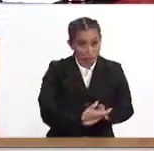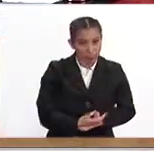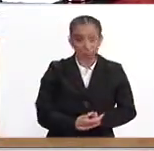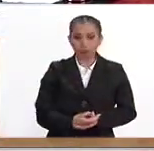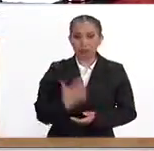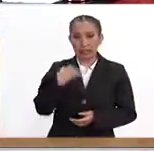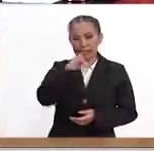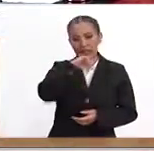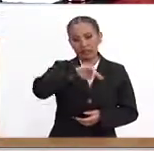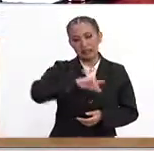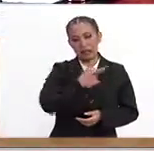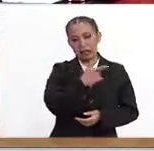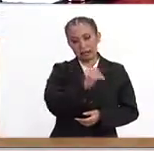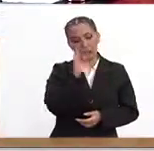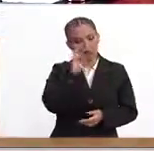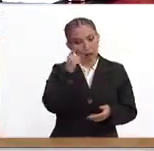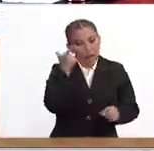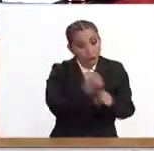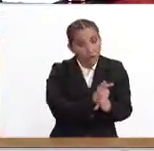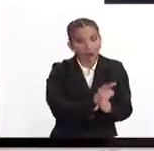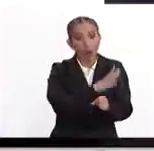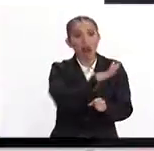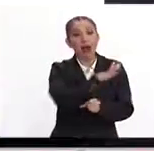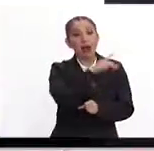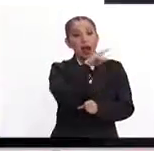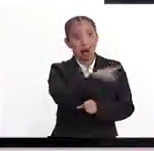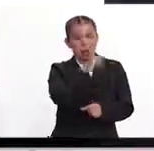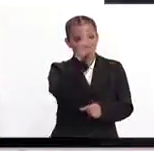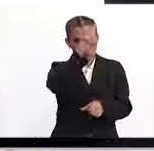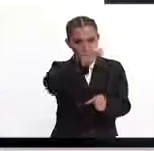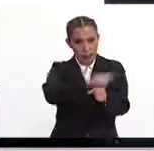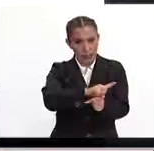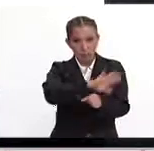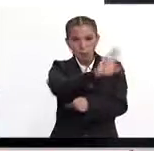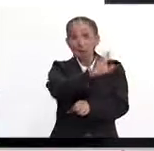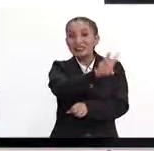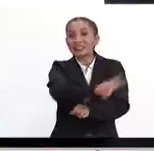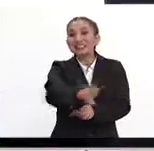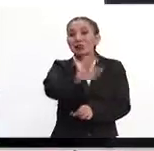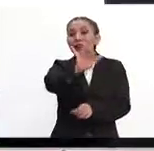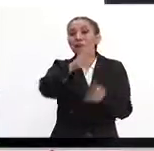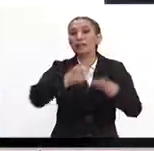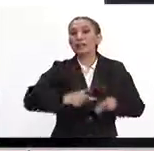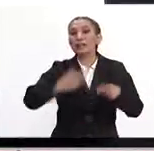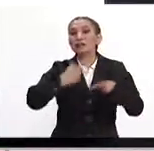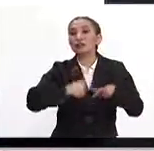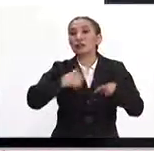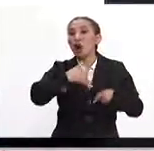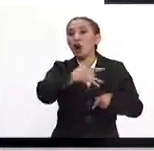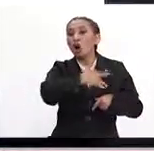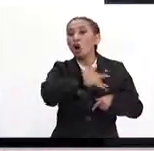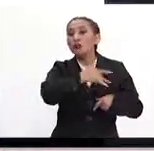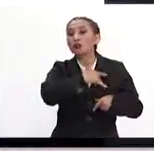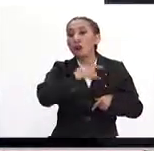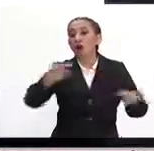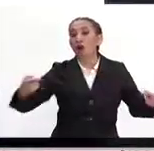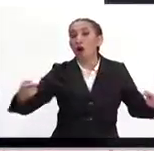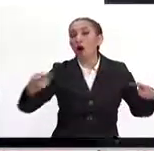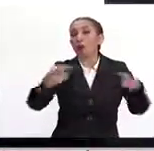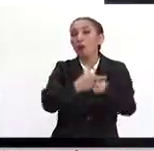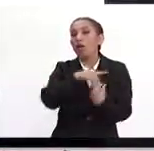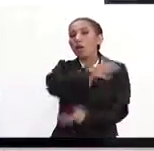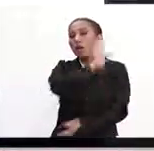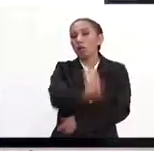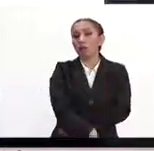datos del INEGI han demostrado que al día mueren 350 personas de enfermedades relacionadas